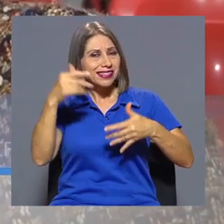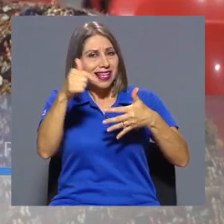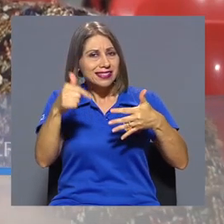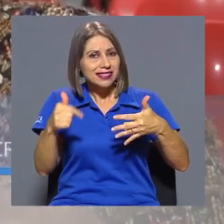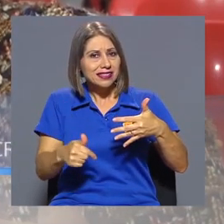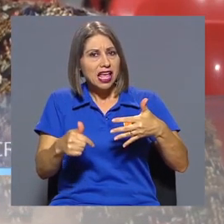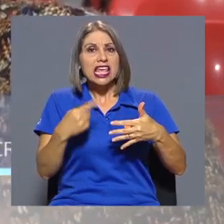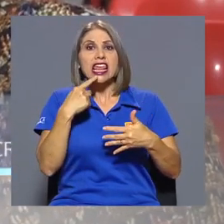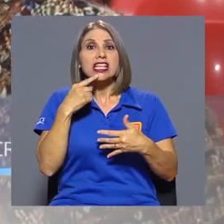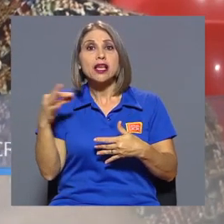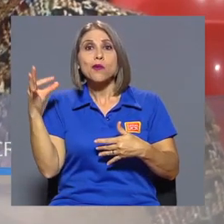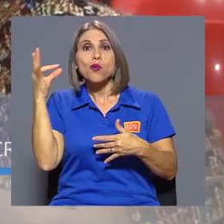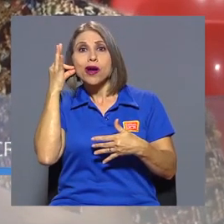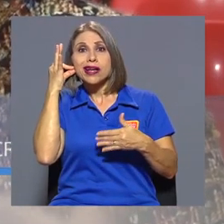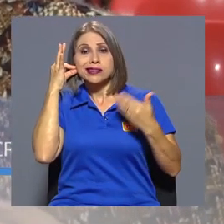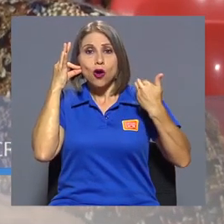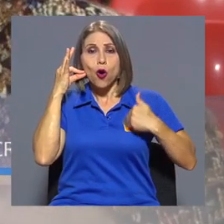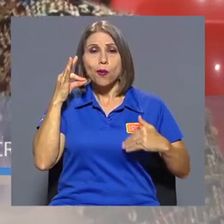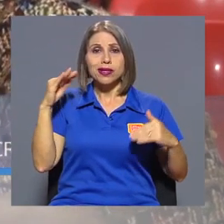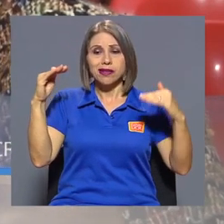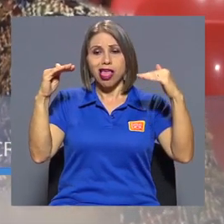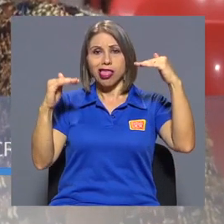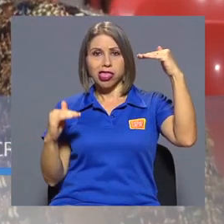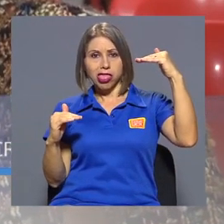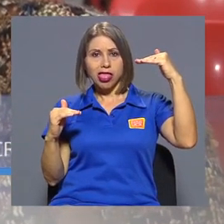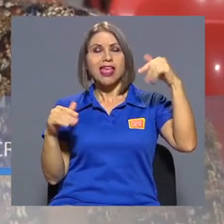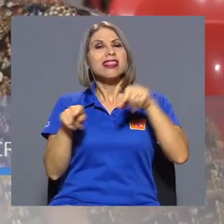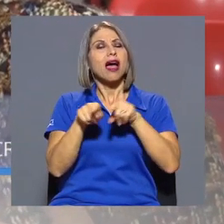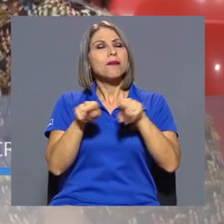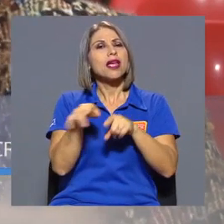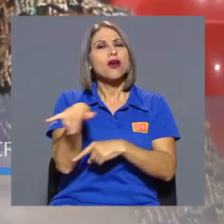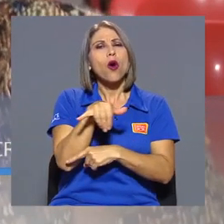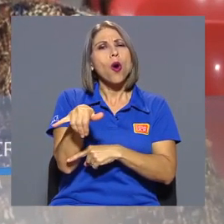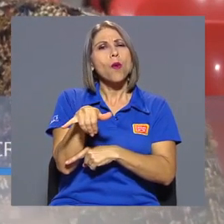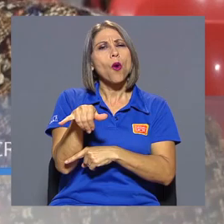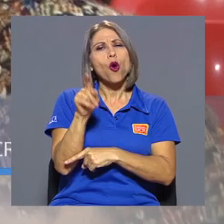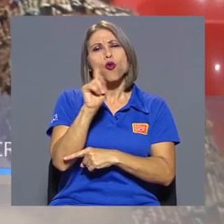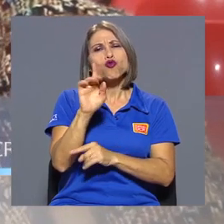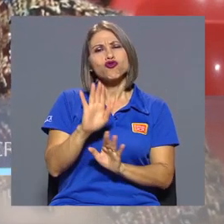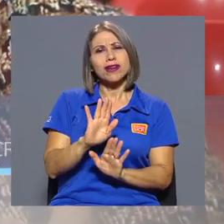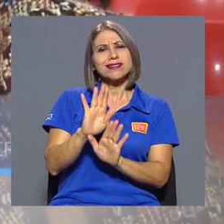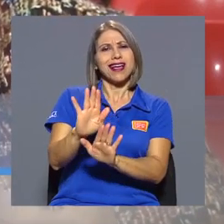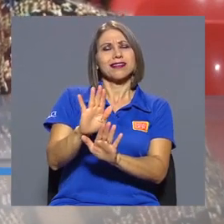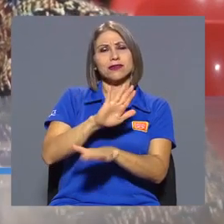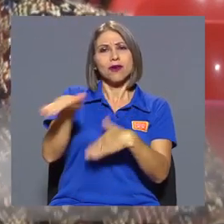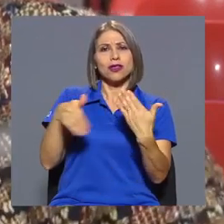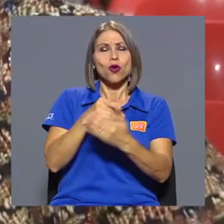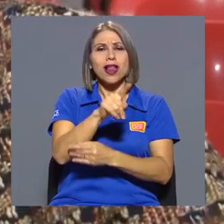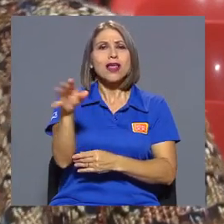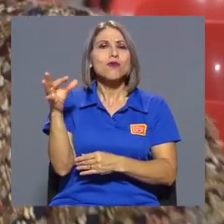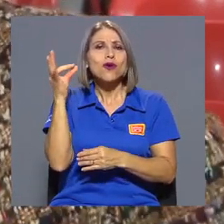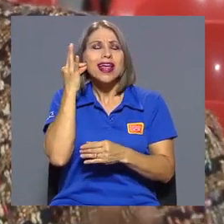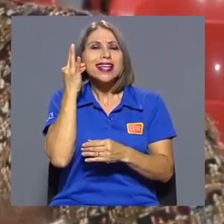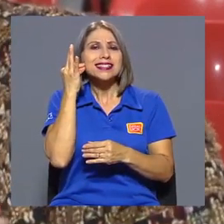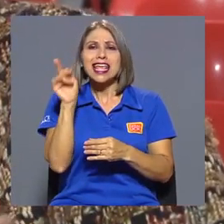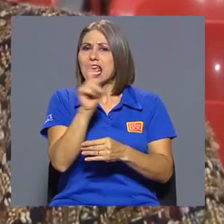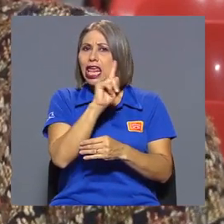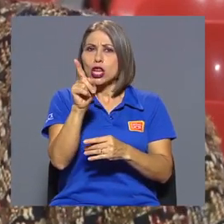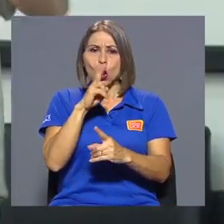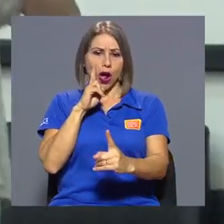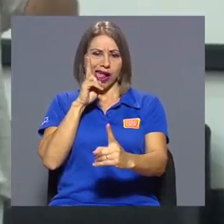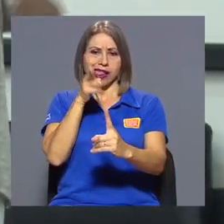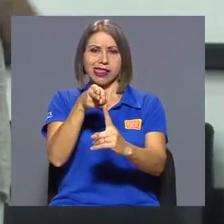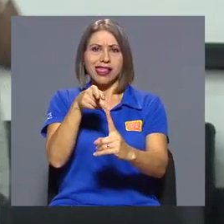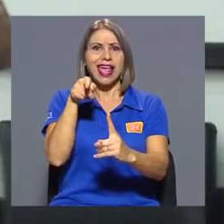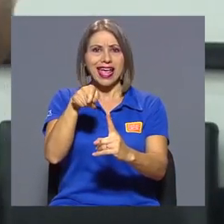mujeres con respecto a los hombres y como también una animadversión, un rechazo precisamente a todas esas mujeres que se salen de los roles